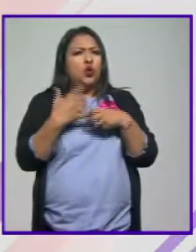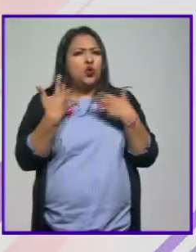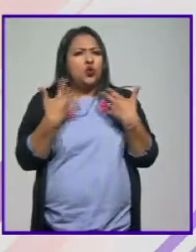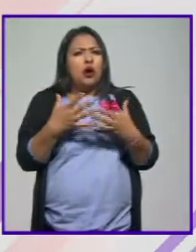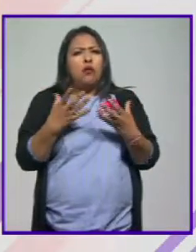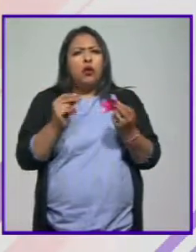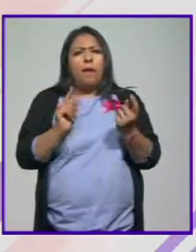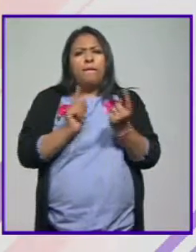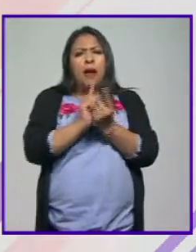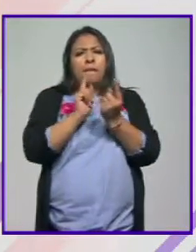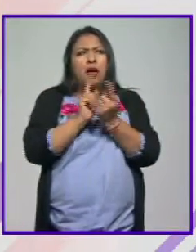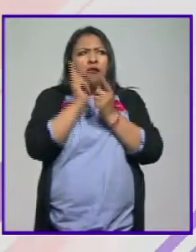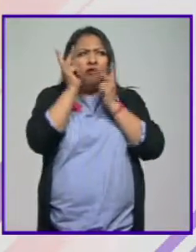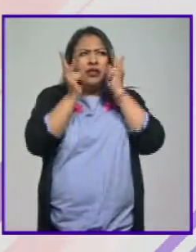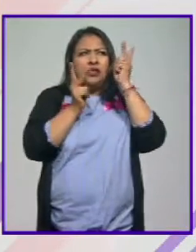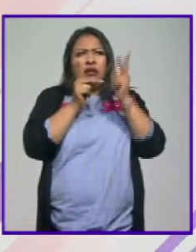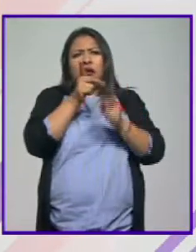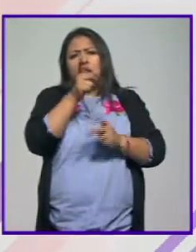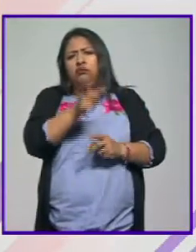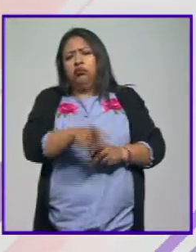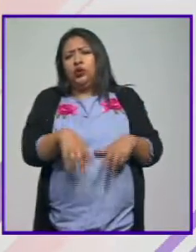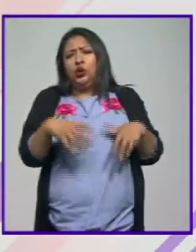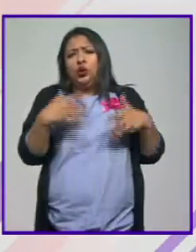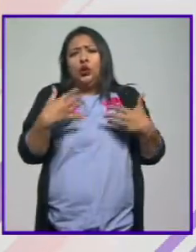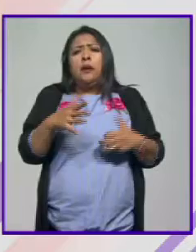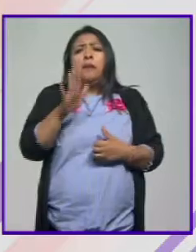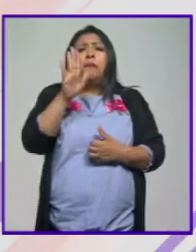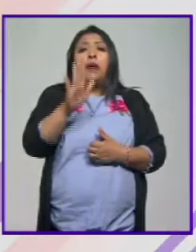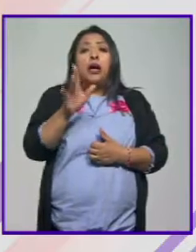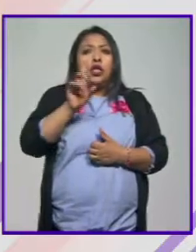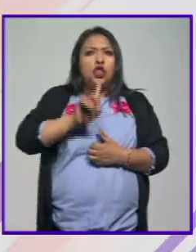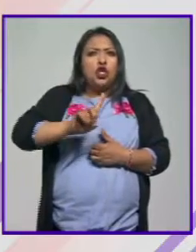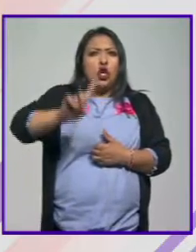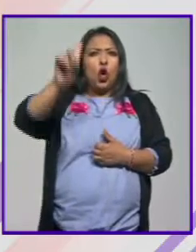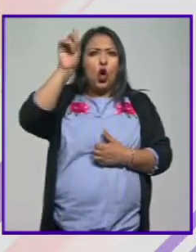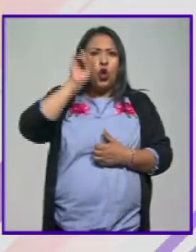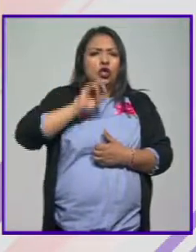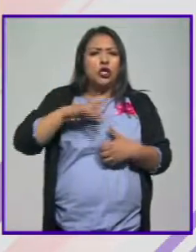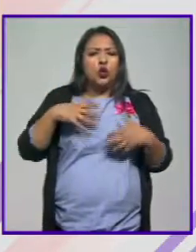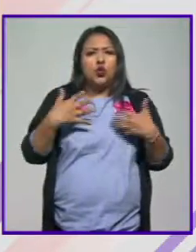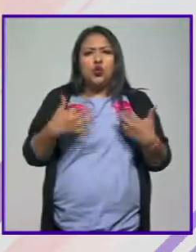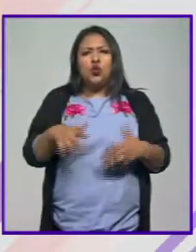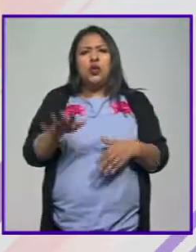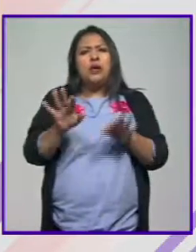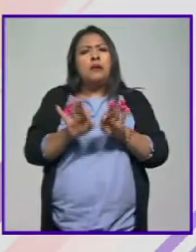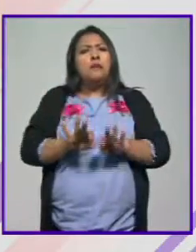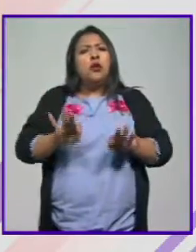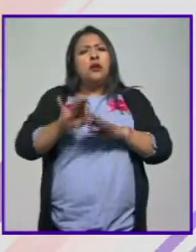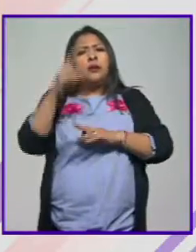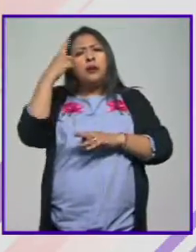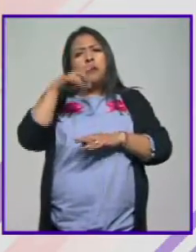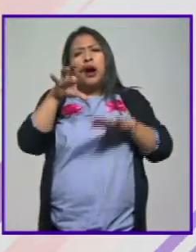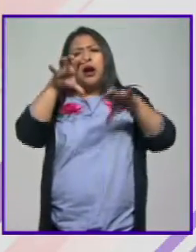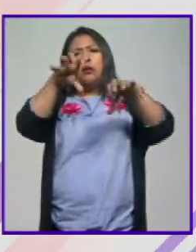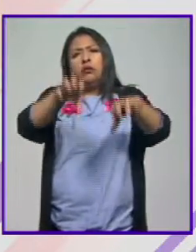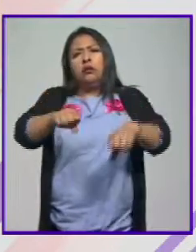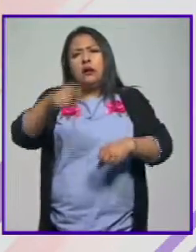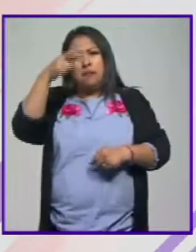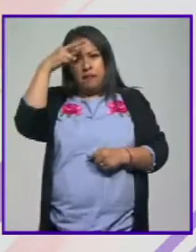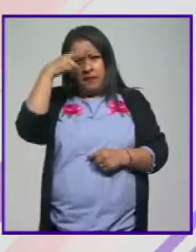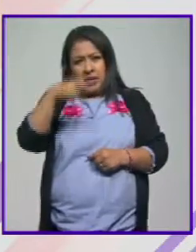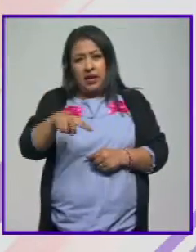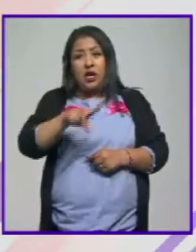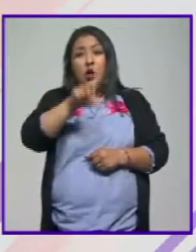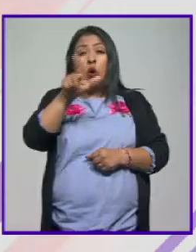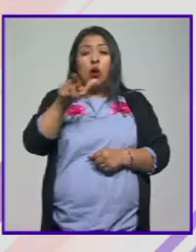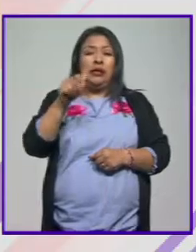visitado, era considerada como una especie de diosa, fundamental para la conquista de México. En